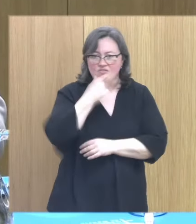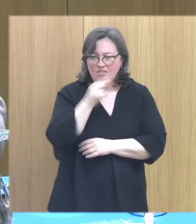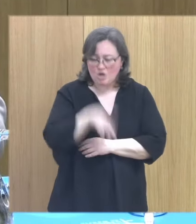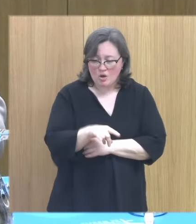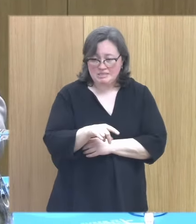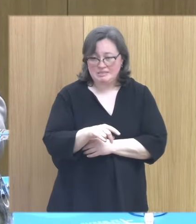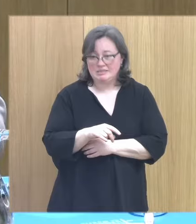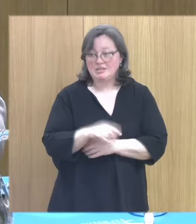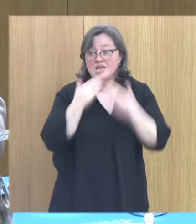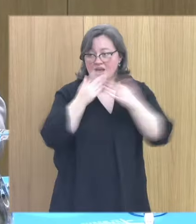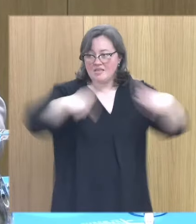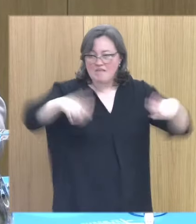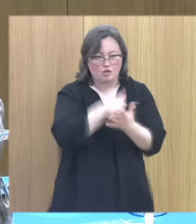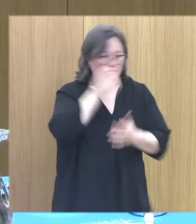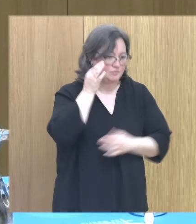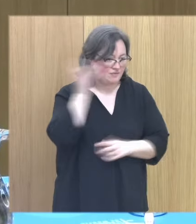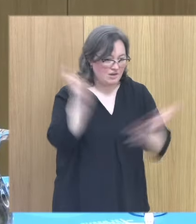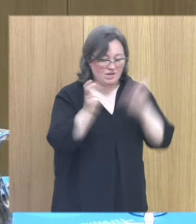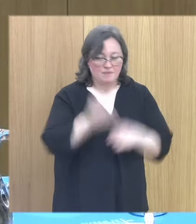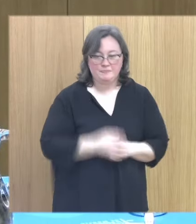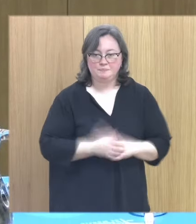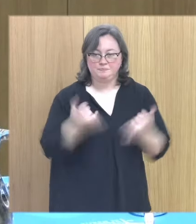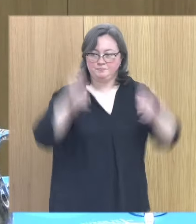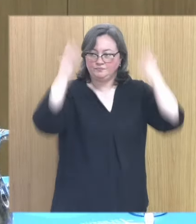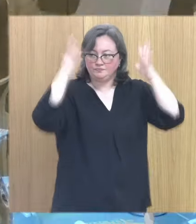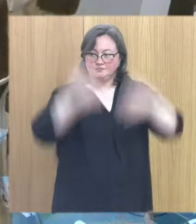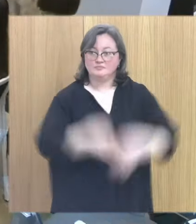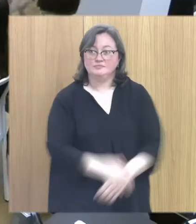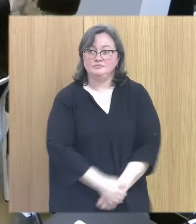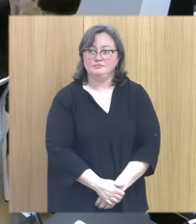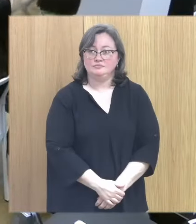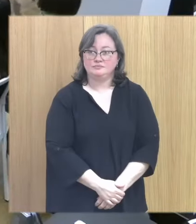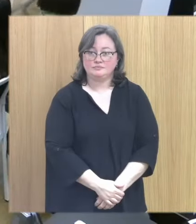estar aquí gracias a todos vosotros y a vosotros aplausos